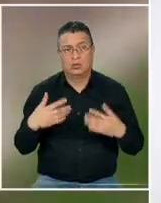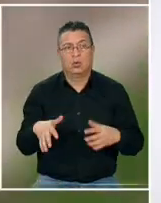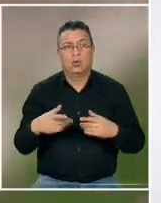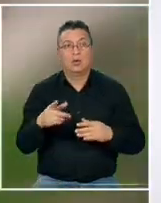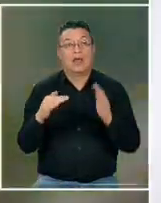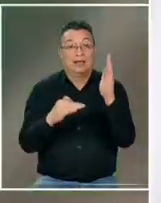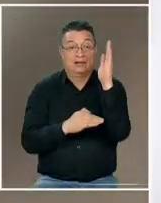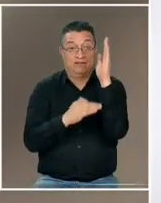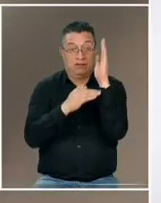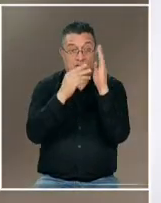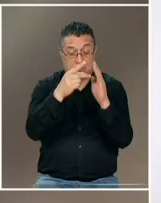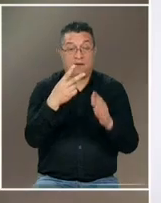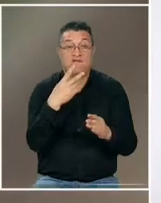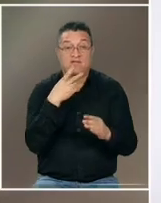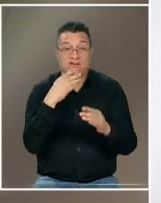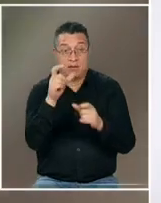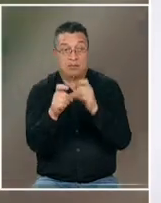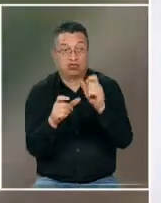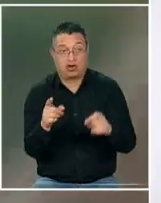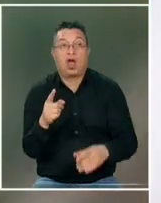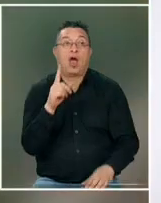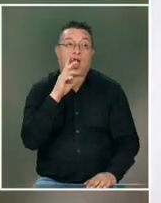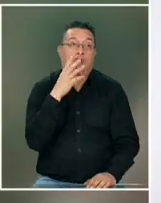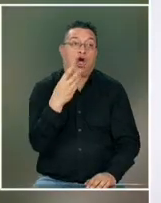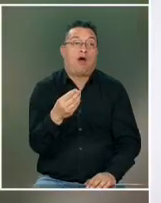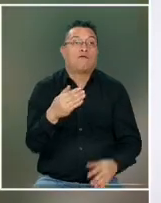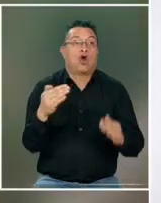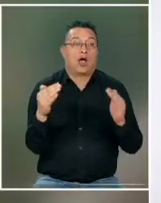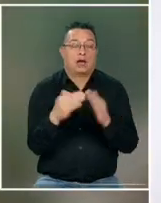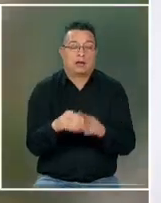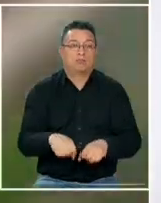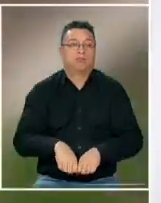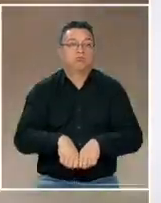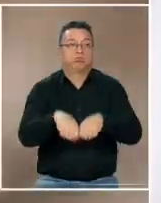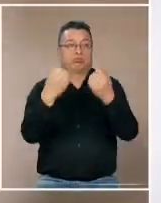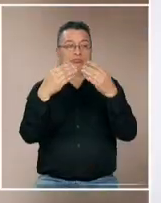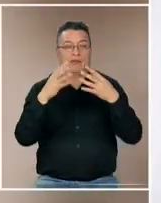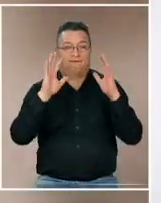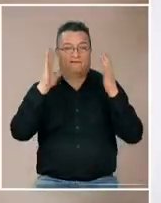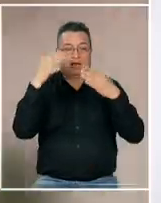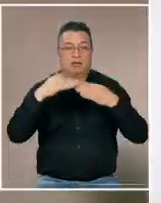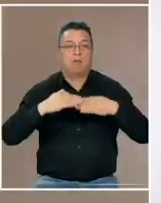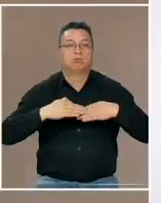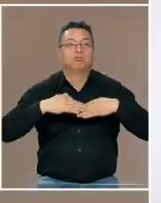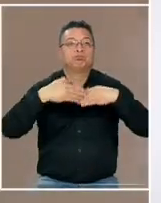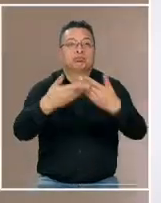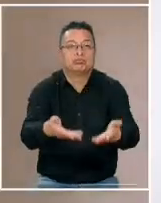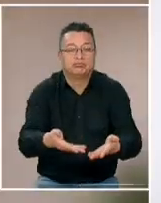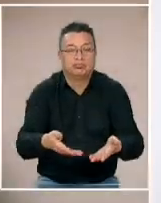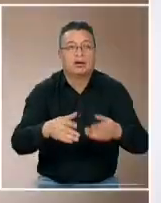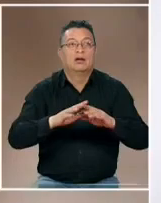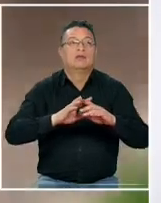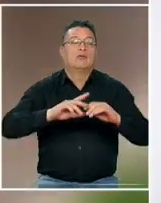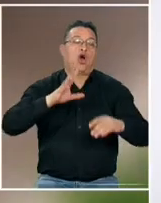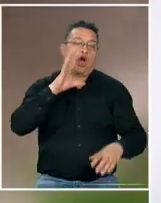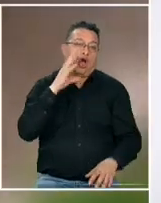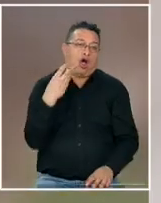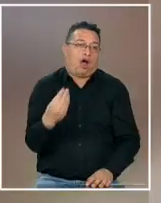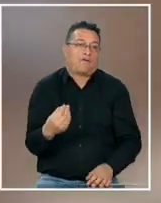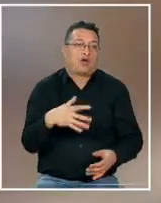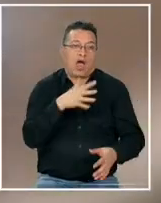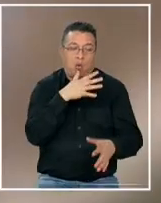residencial obviamente ahí esa gran cantidad de agua rompió el vidrio de ese balcón de ese departamento y cayó obviamente